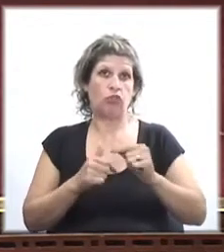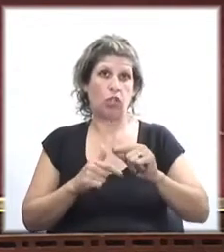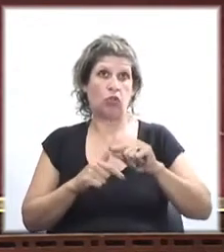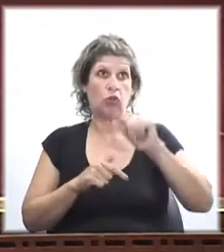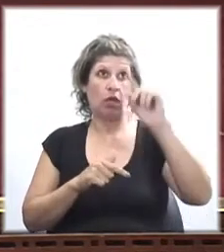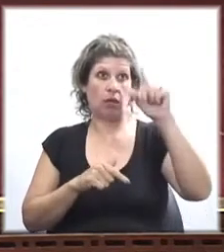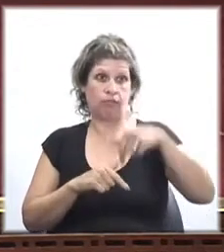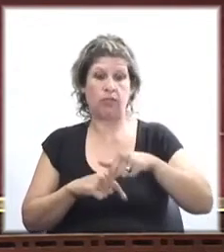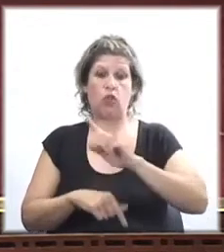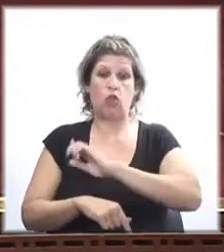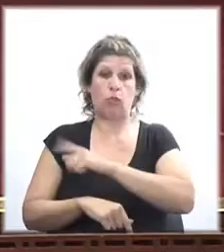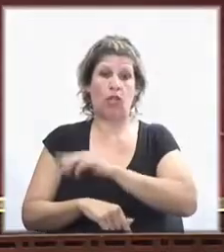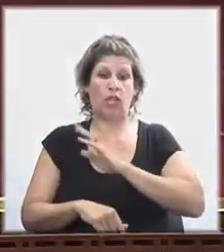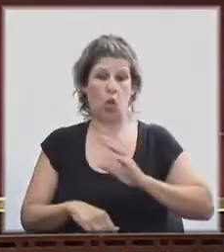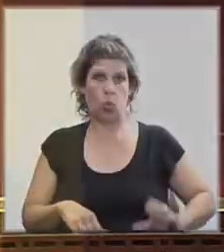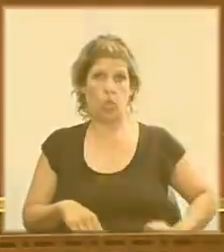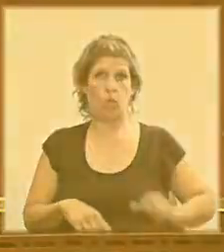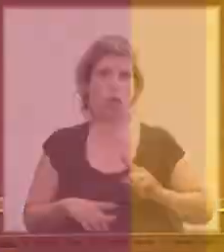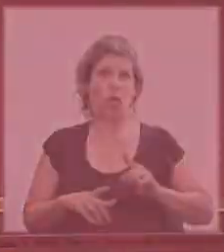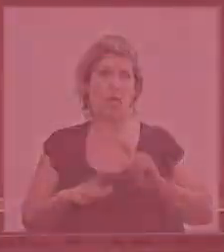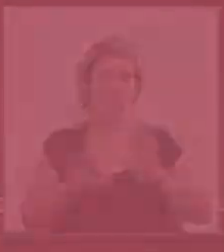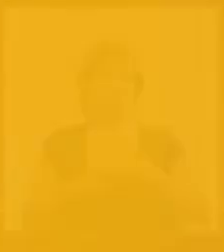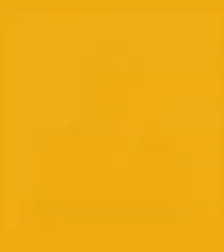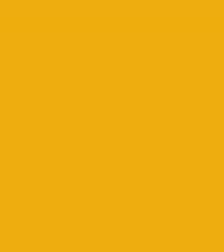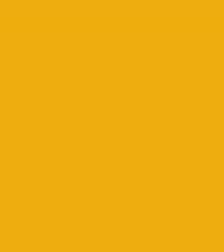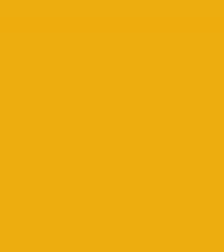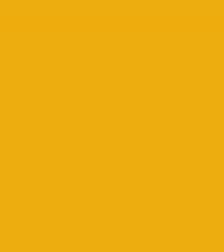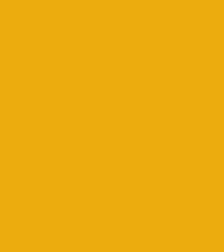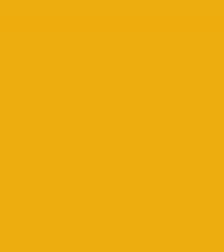Ejecutivo. Así que muchas gracias, Presidente.